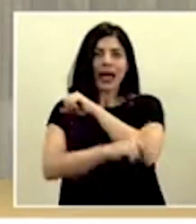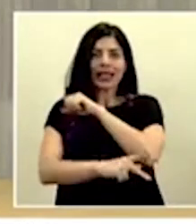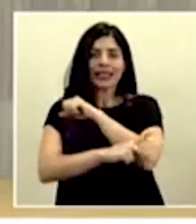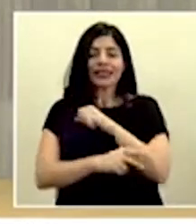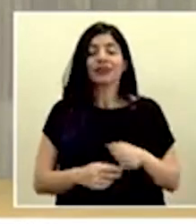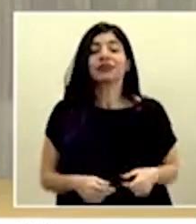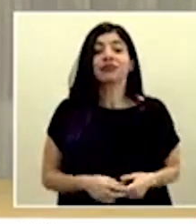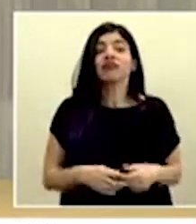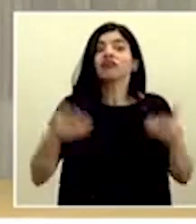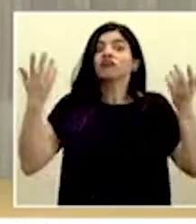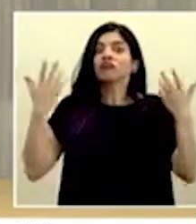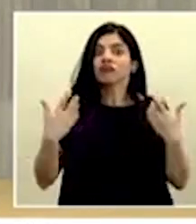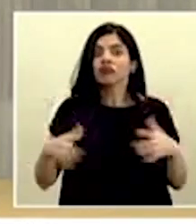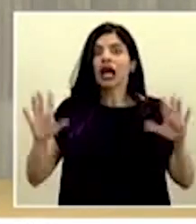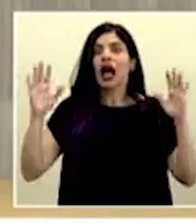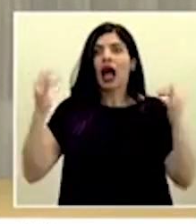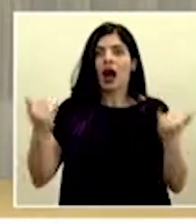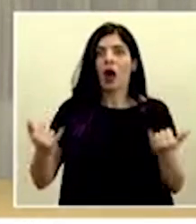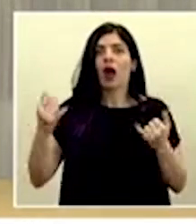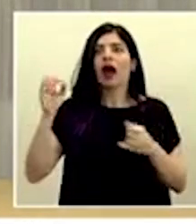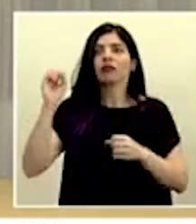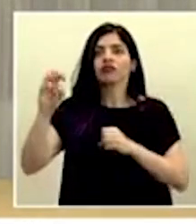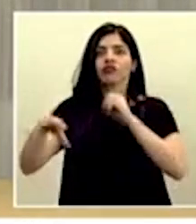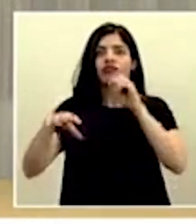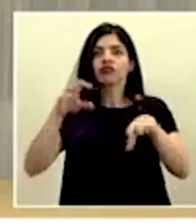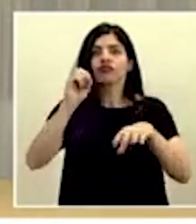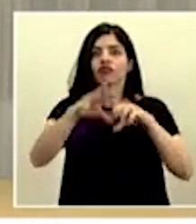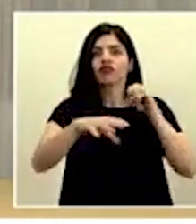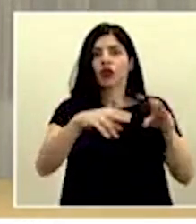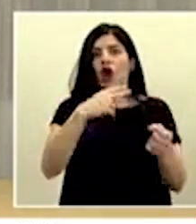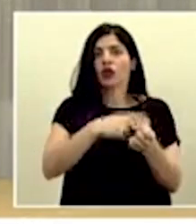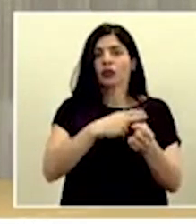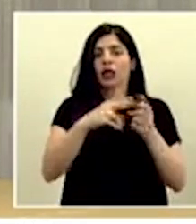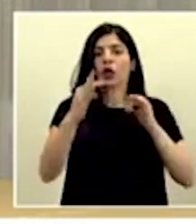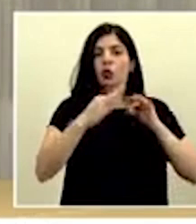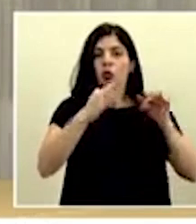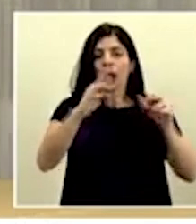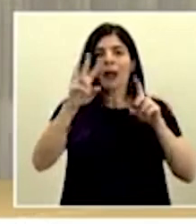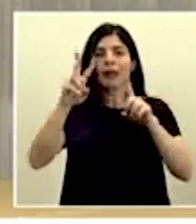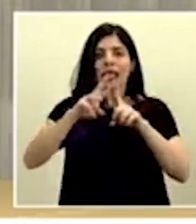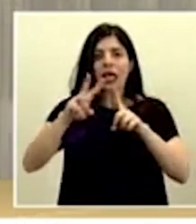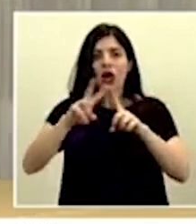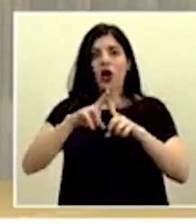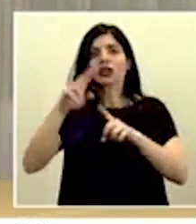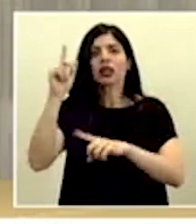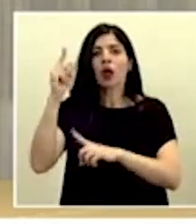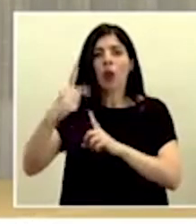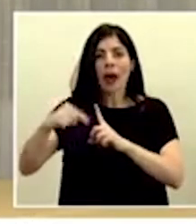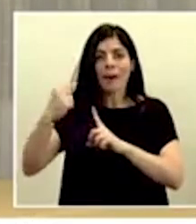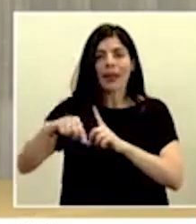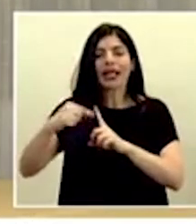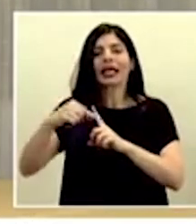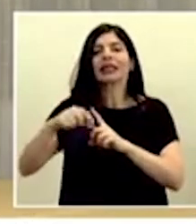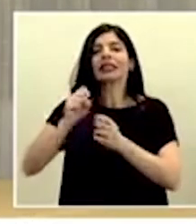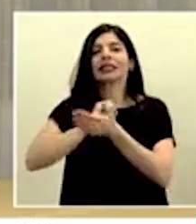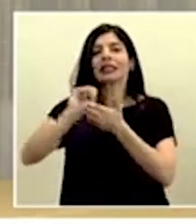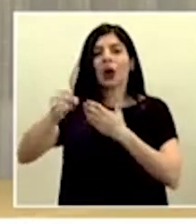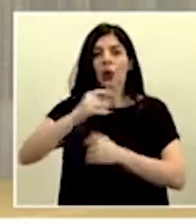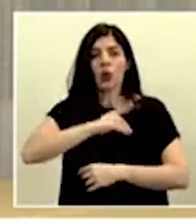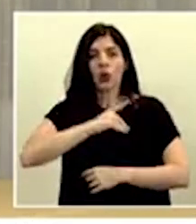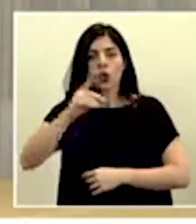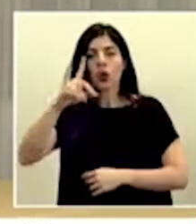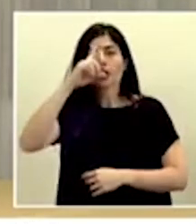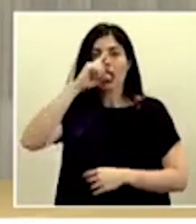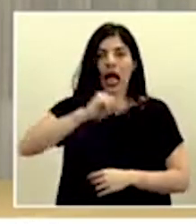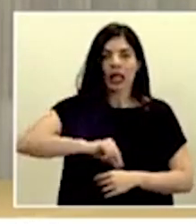Y ya se están entregando en los hospitales de Turrialba, Nicoya, Guapiles, San Juan de Dios,